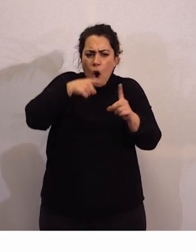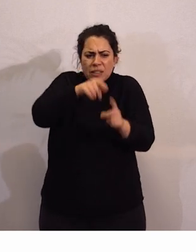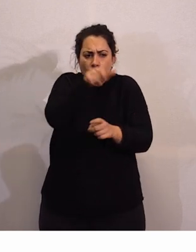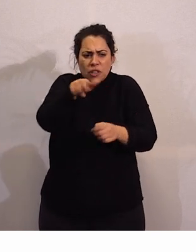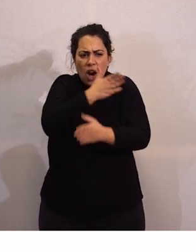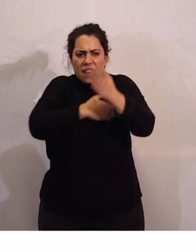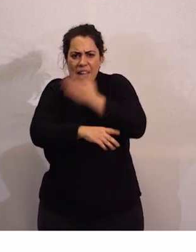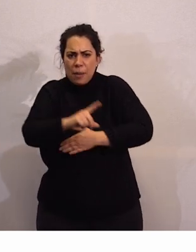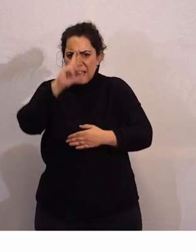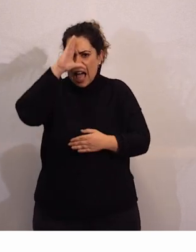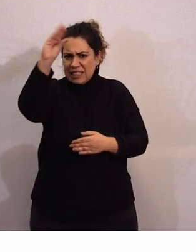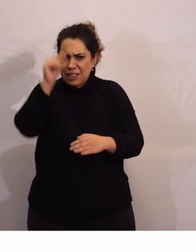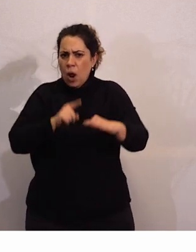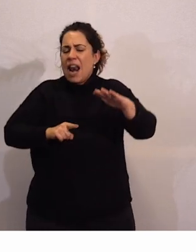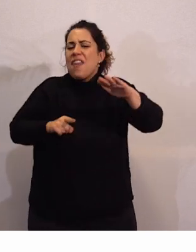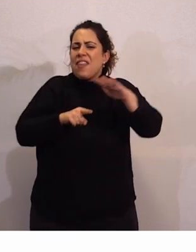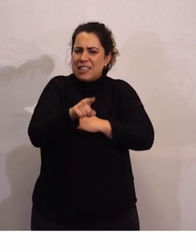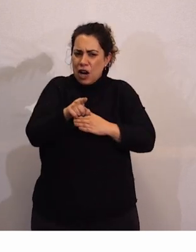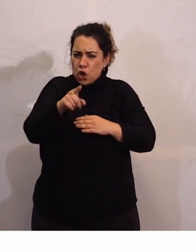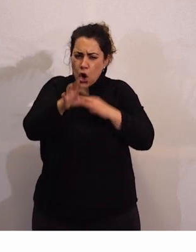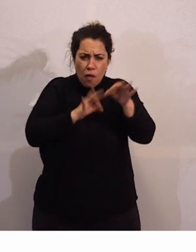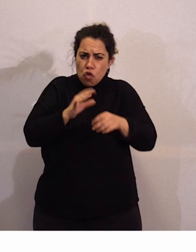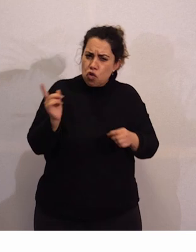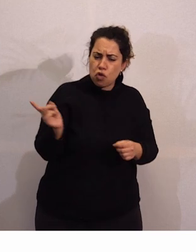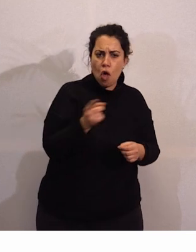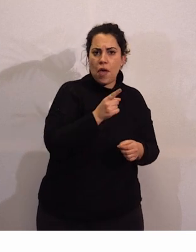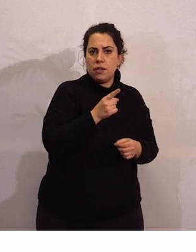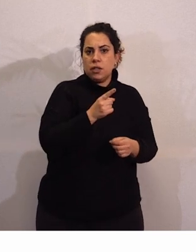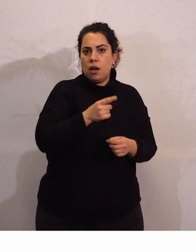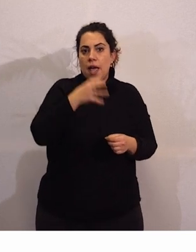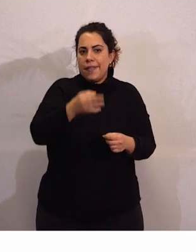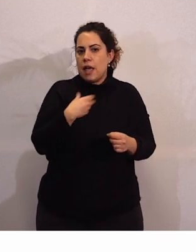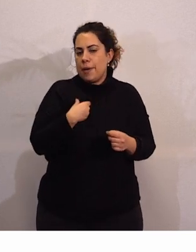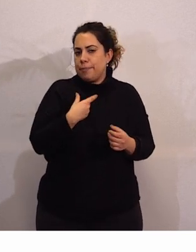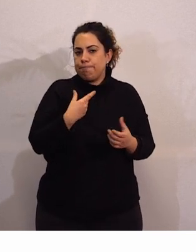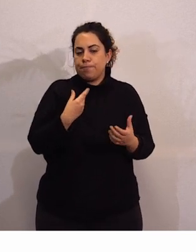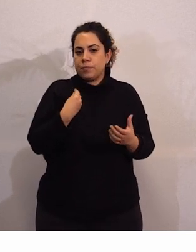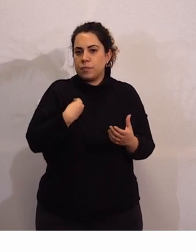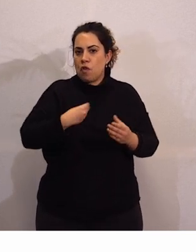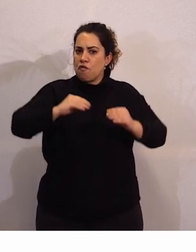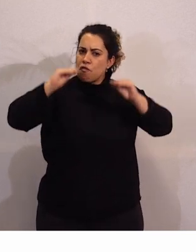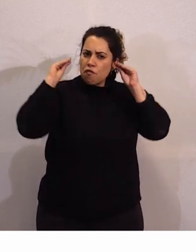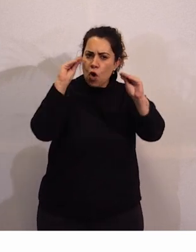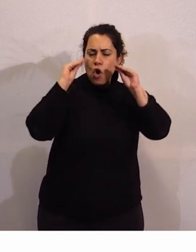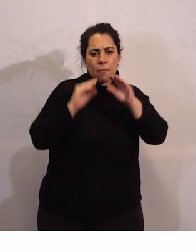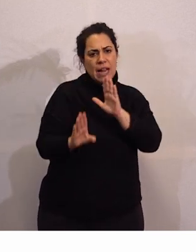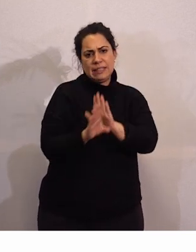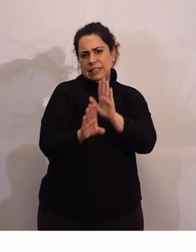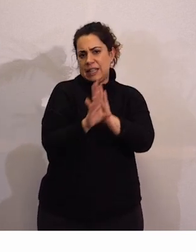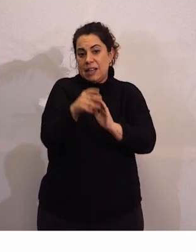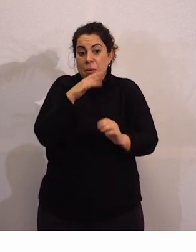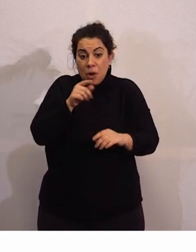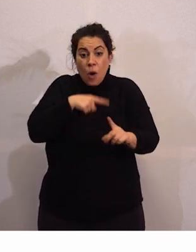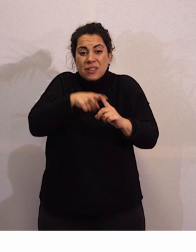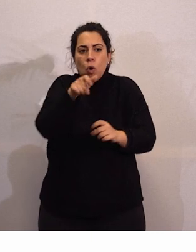intelectual y del desarrollo debemos seguir formando para que las personas con grandes necesidades de